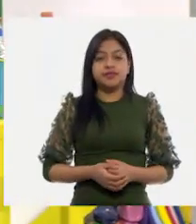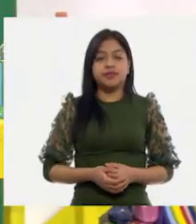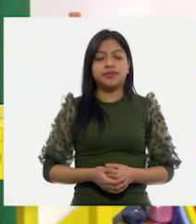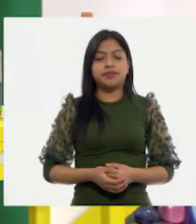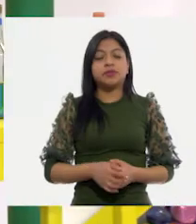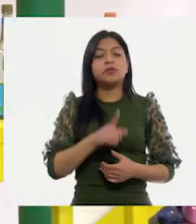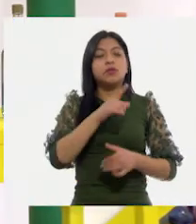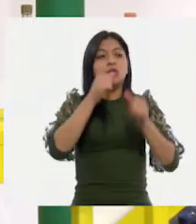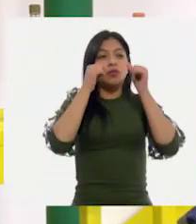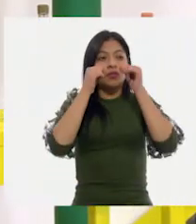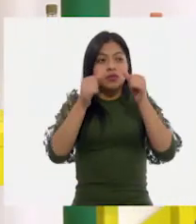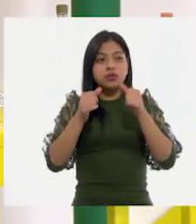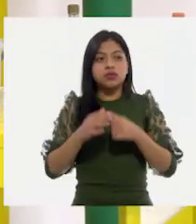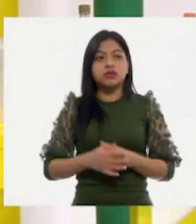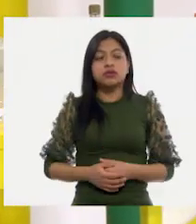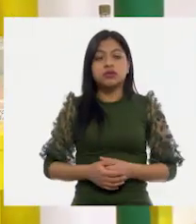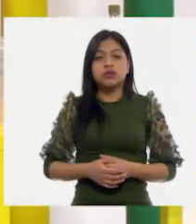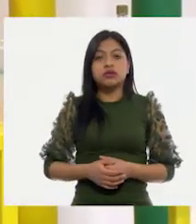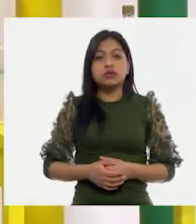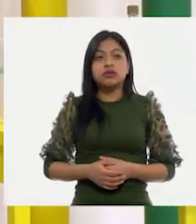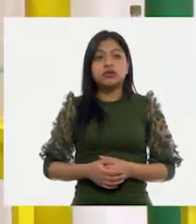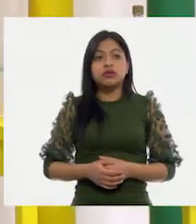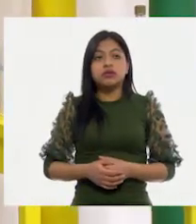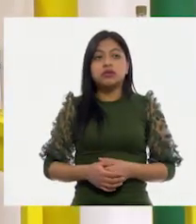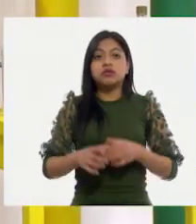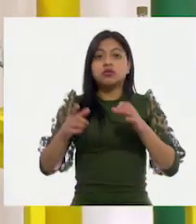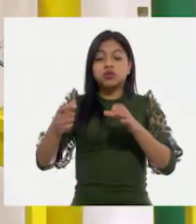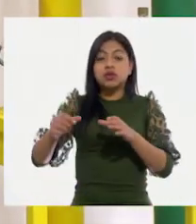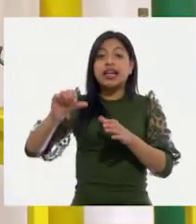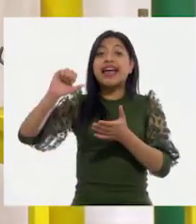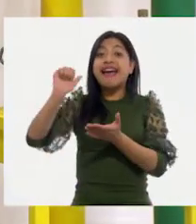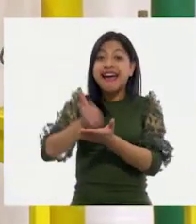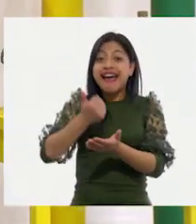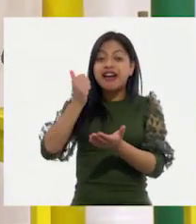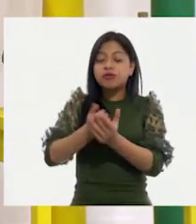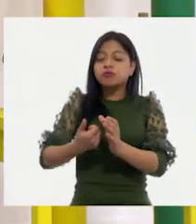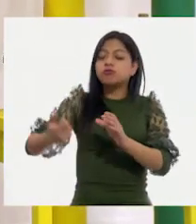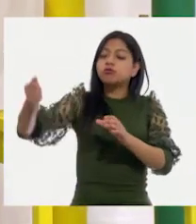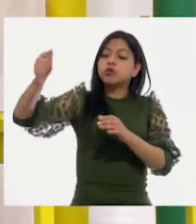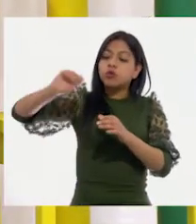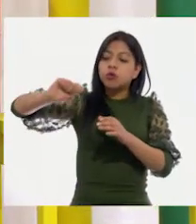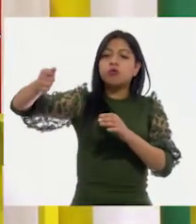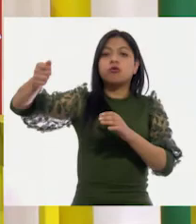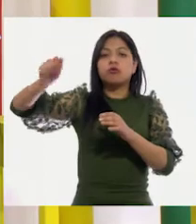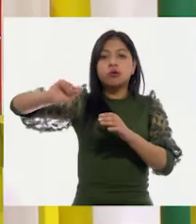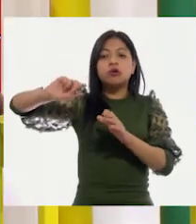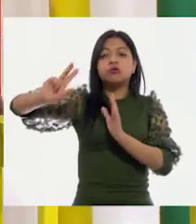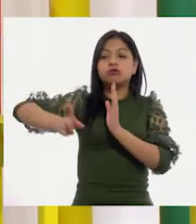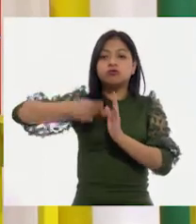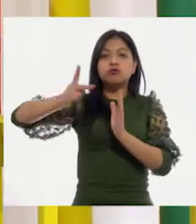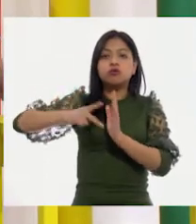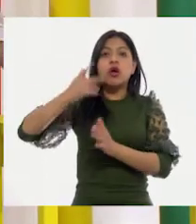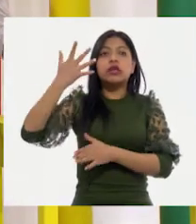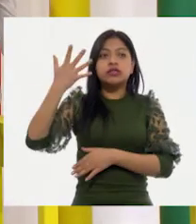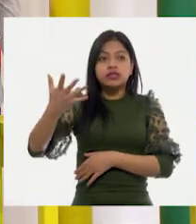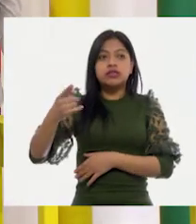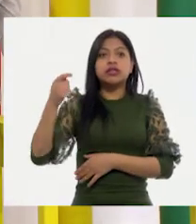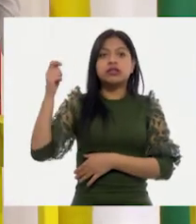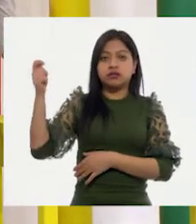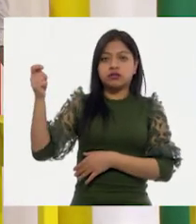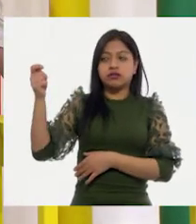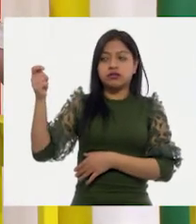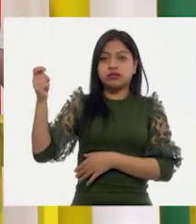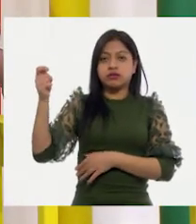A ver, Alexa. Tú me dijiste que tomara el arroz y lo vaciara y me dijiste cinco cucharas. Entonces yo agarré esta